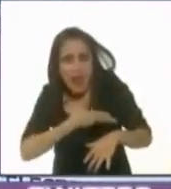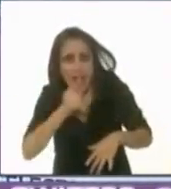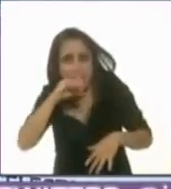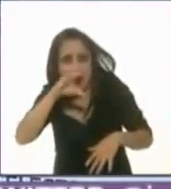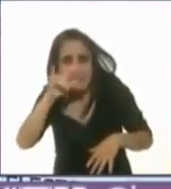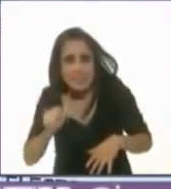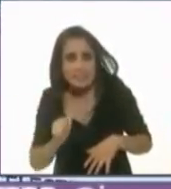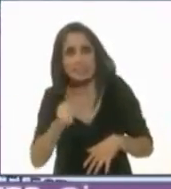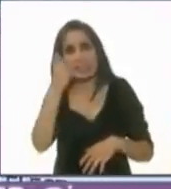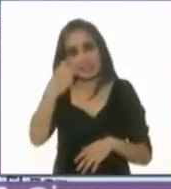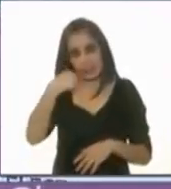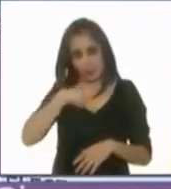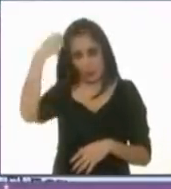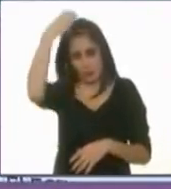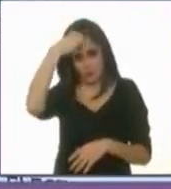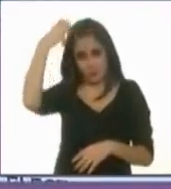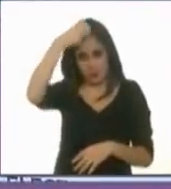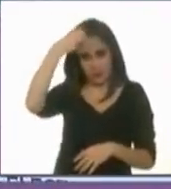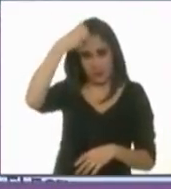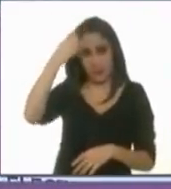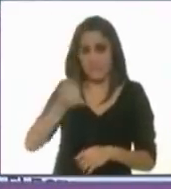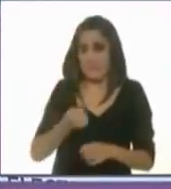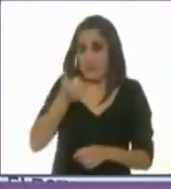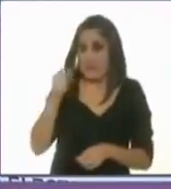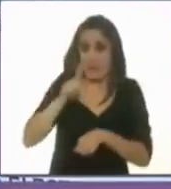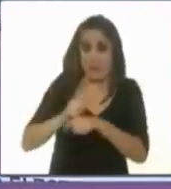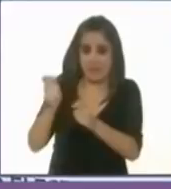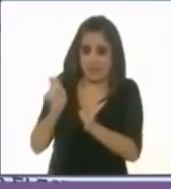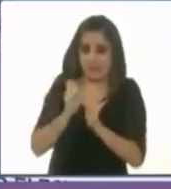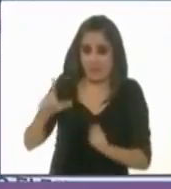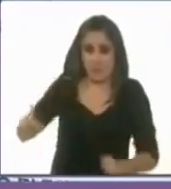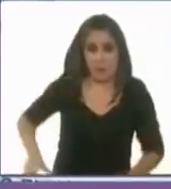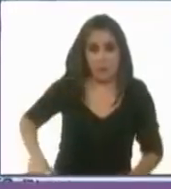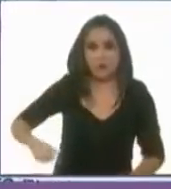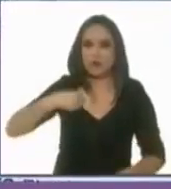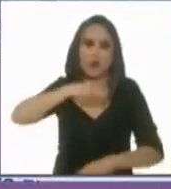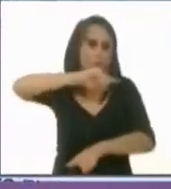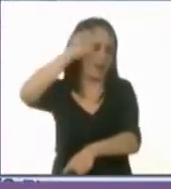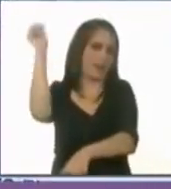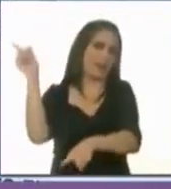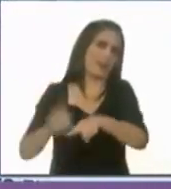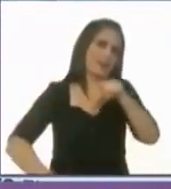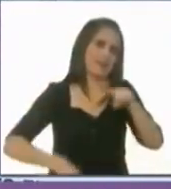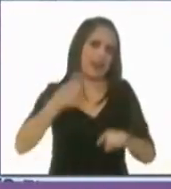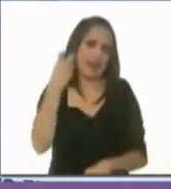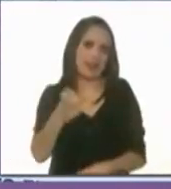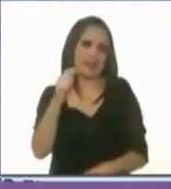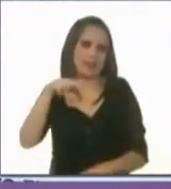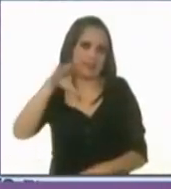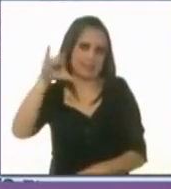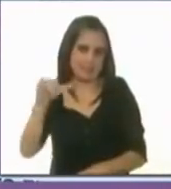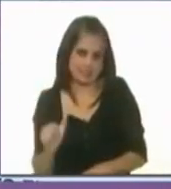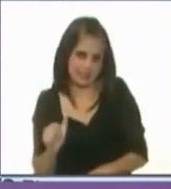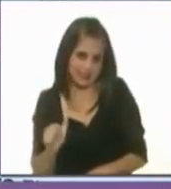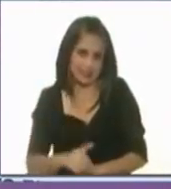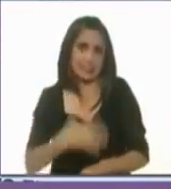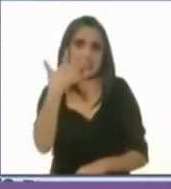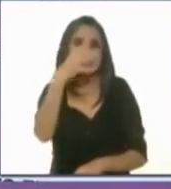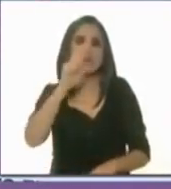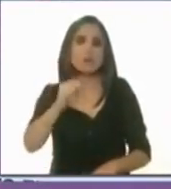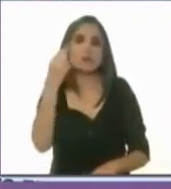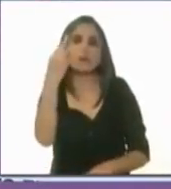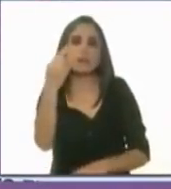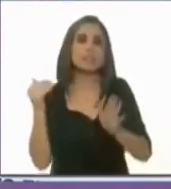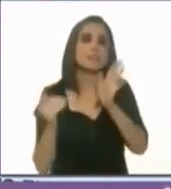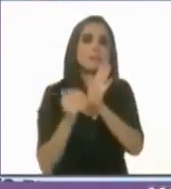a partir del primer día de gobierno, va a quitar el impuesto a la tenencia. 5.3